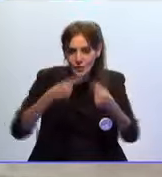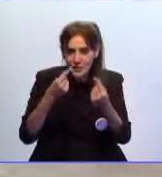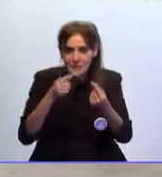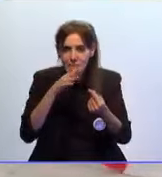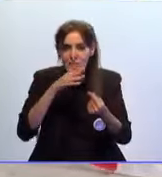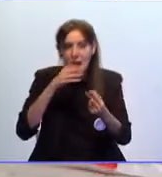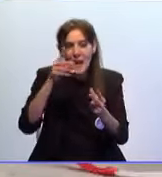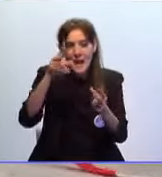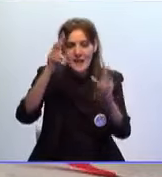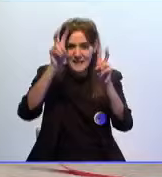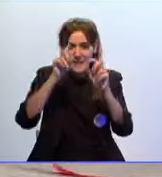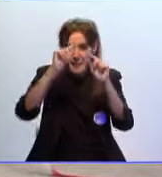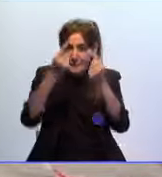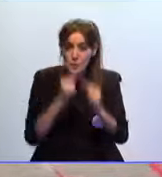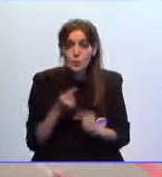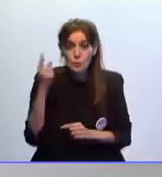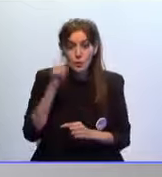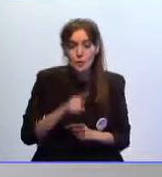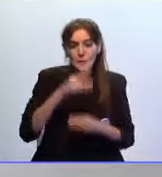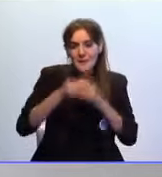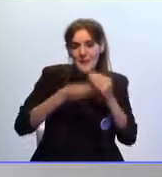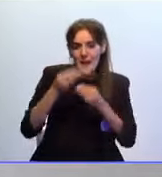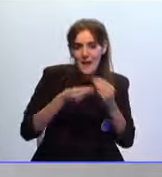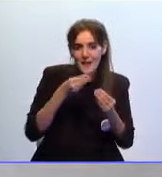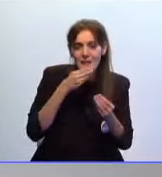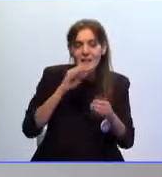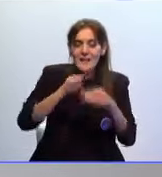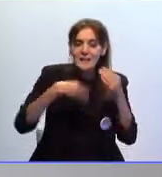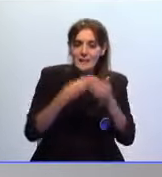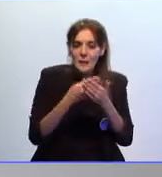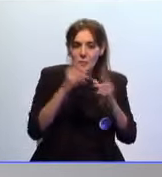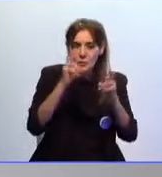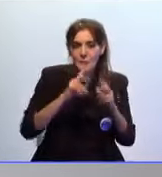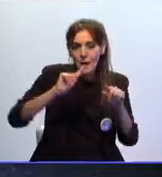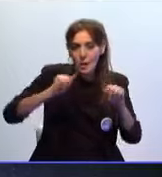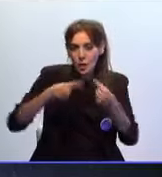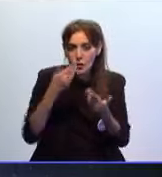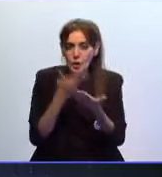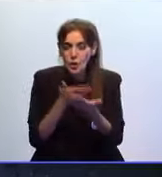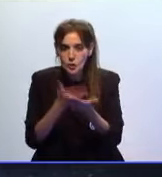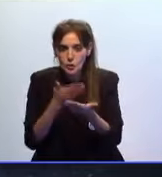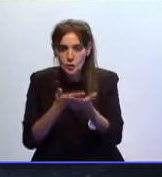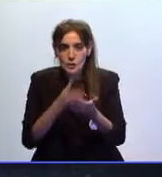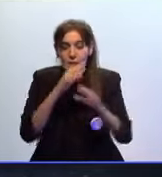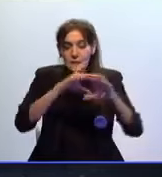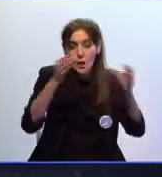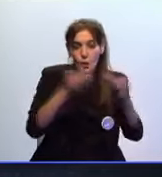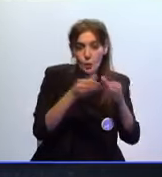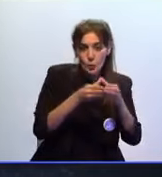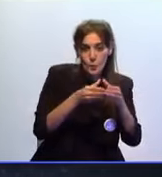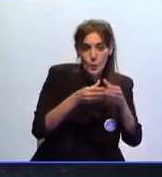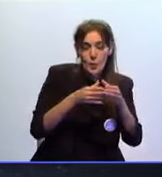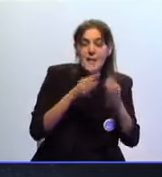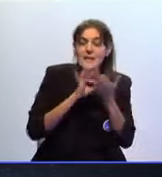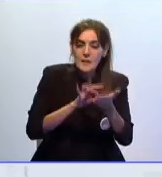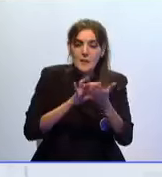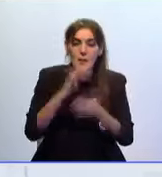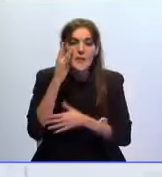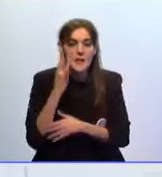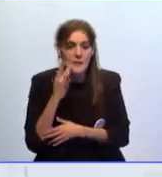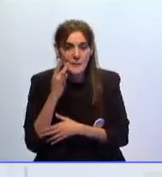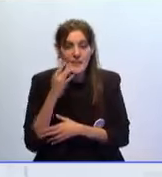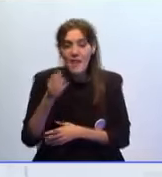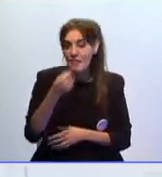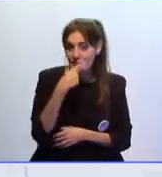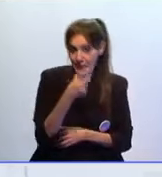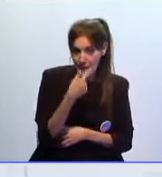y el reajuste de anualidades así como la tramitación anticipada de contratos de suministro de equipos servicio de limpieza suministro